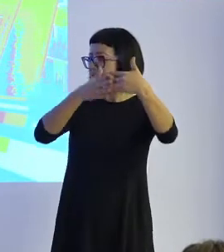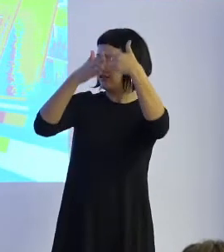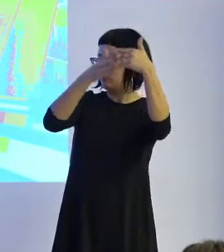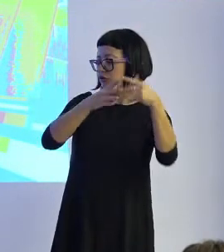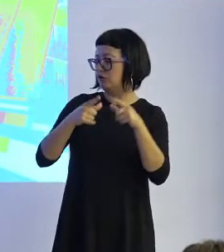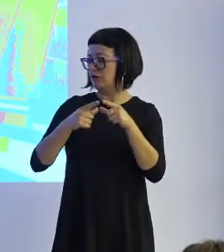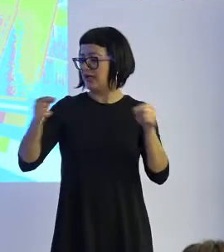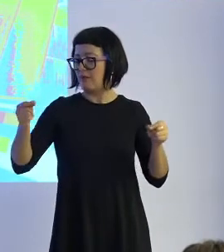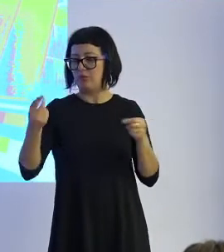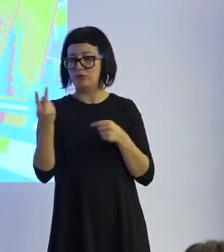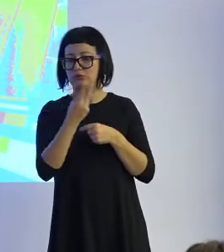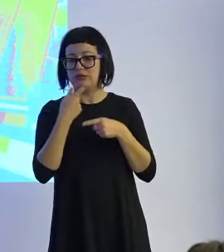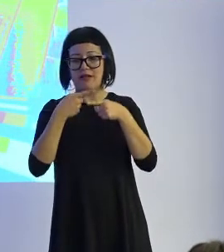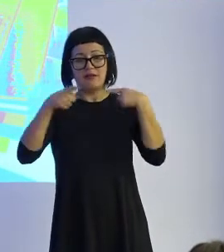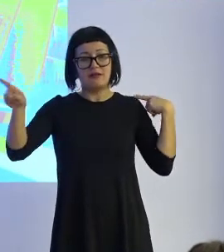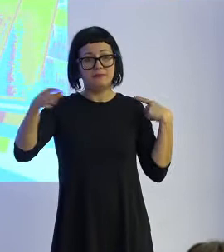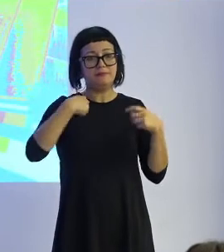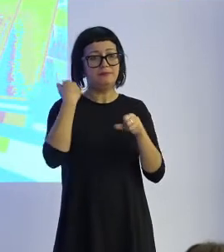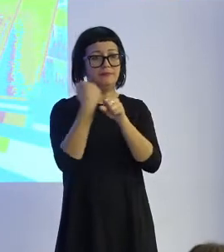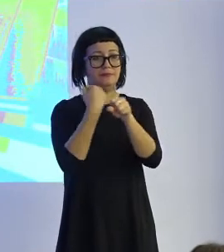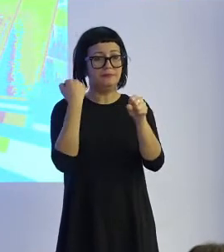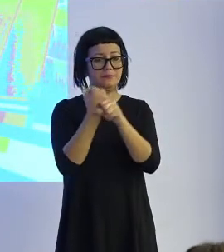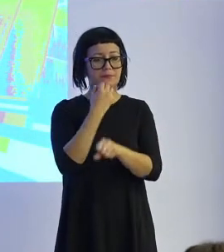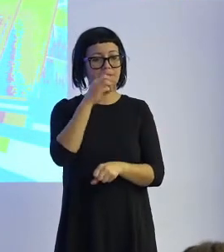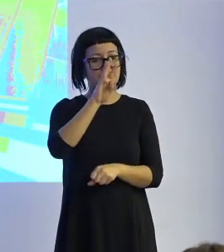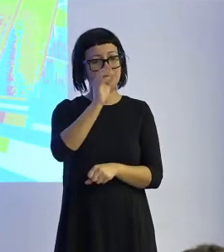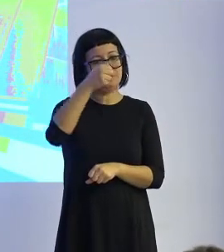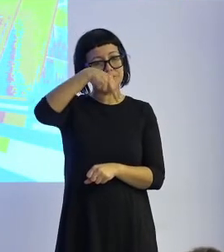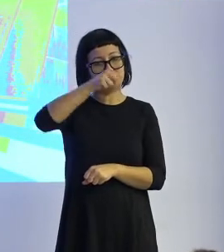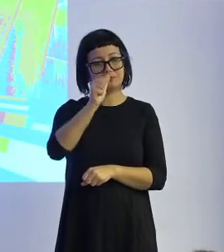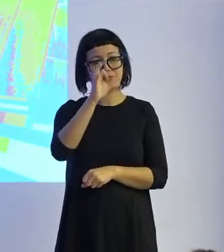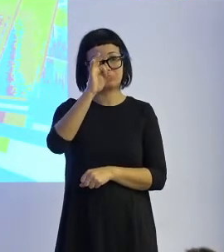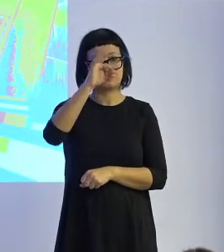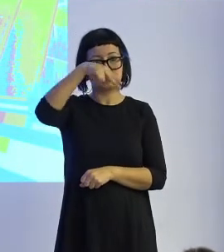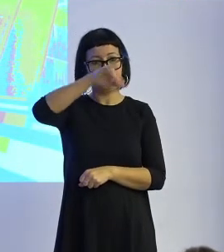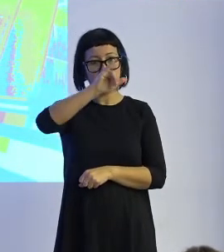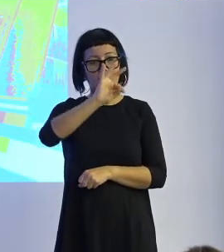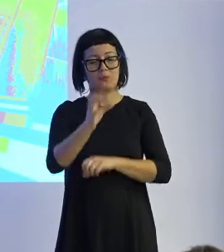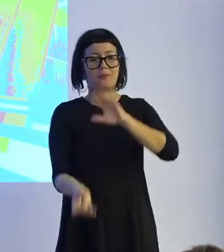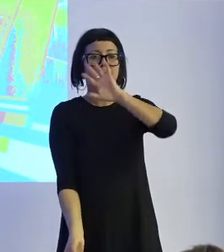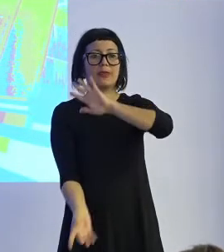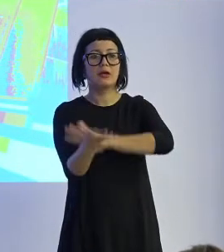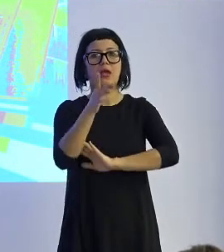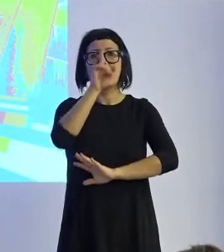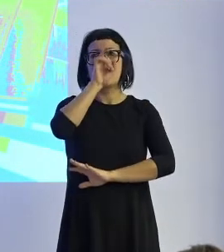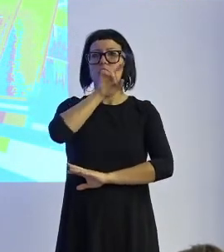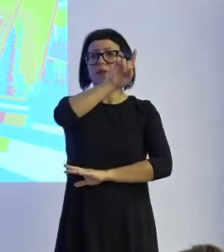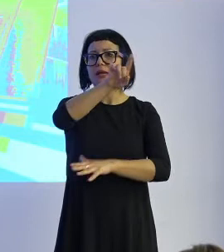Japón yo trabajo en Panasonic es una empresa japonesa que fundó en 1918